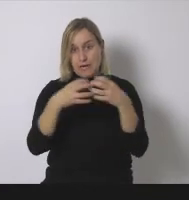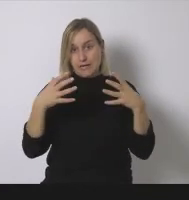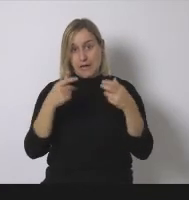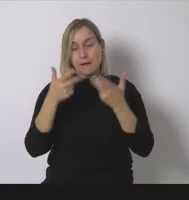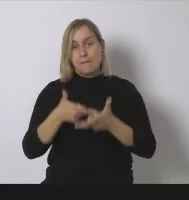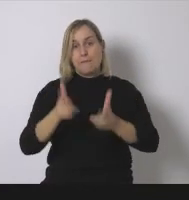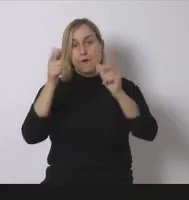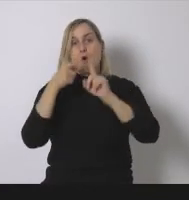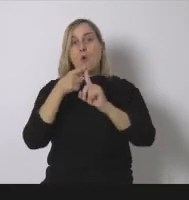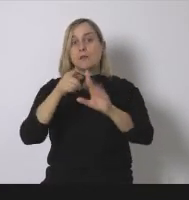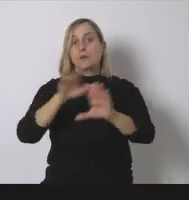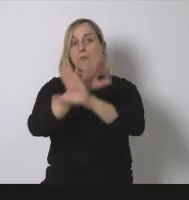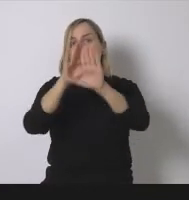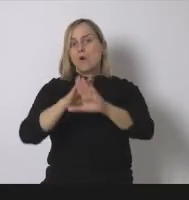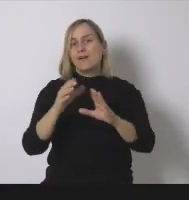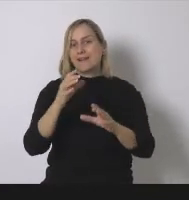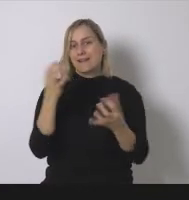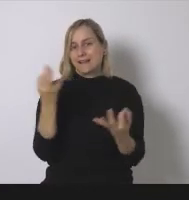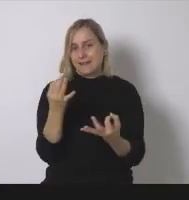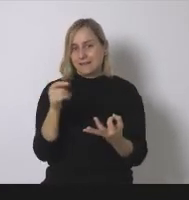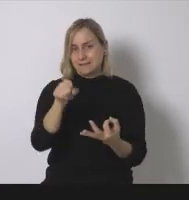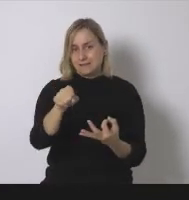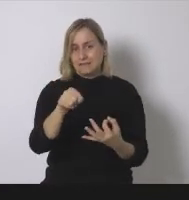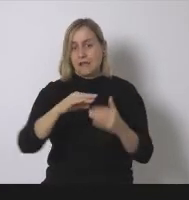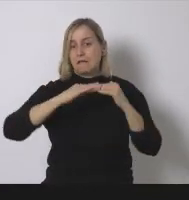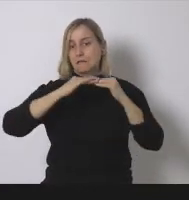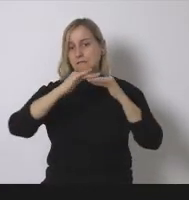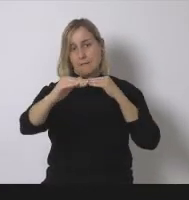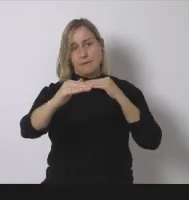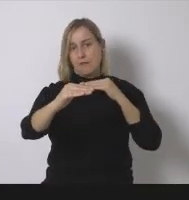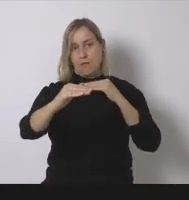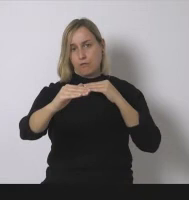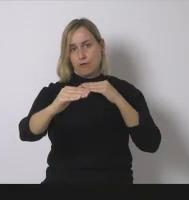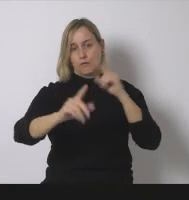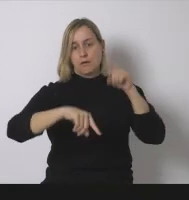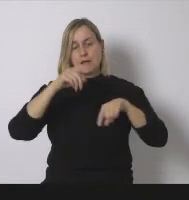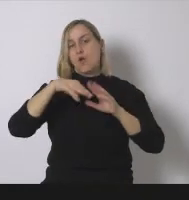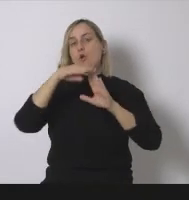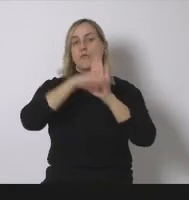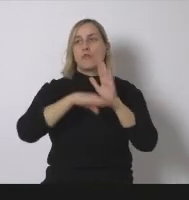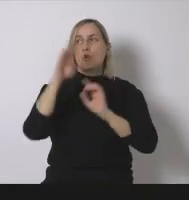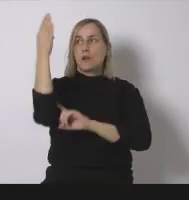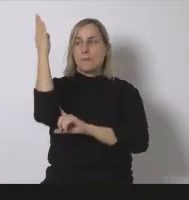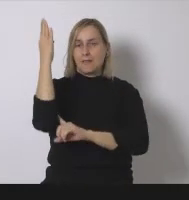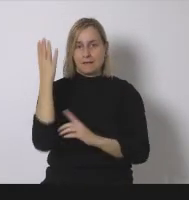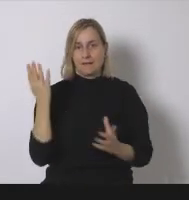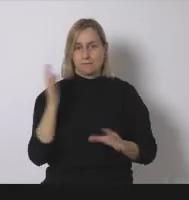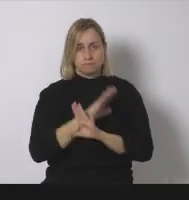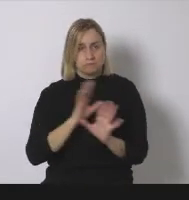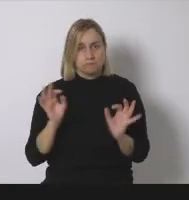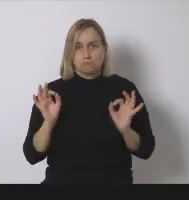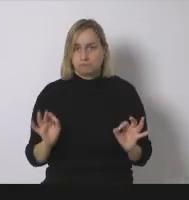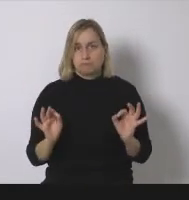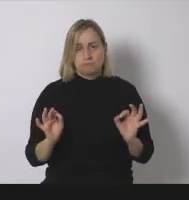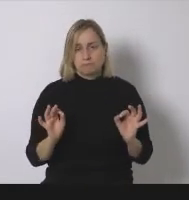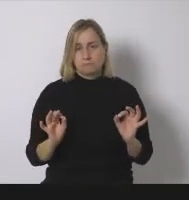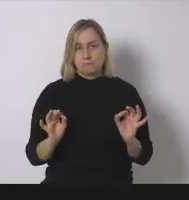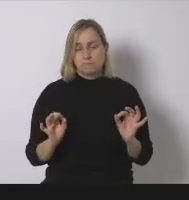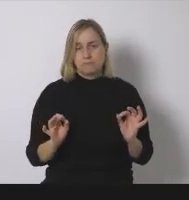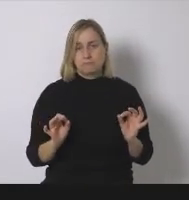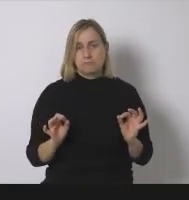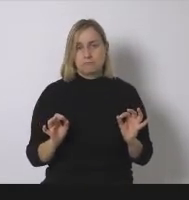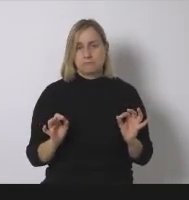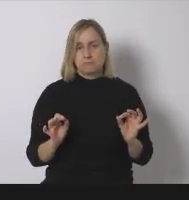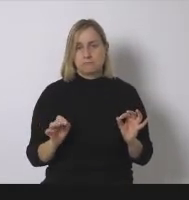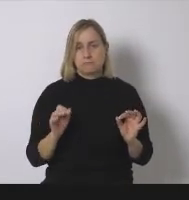estabilización de las condiciones climáticas cosa que es una necesidad para que se produzca la producción